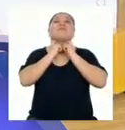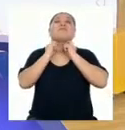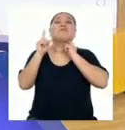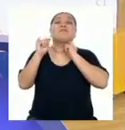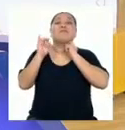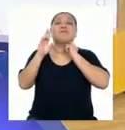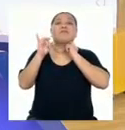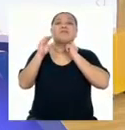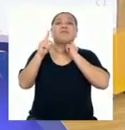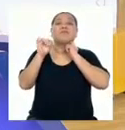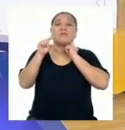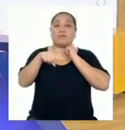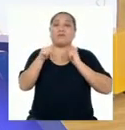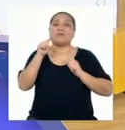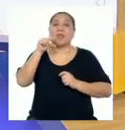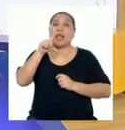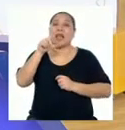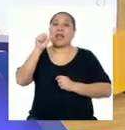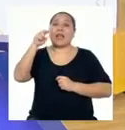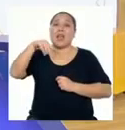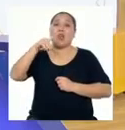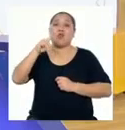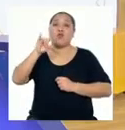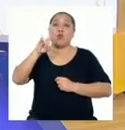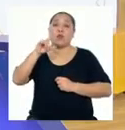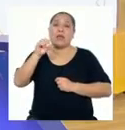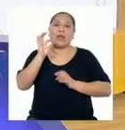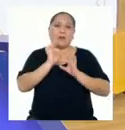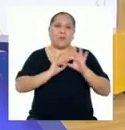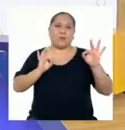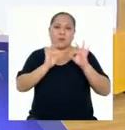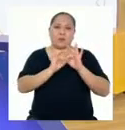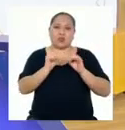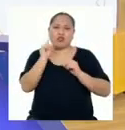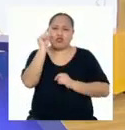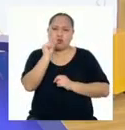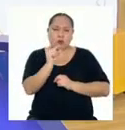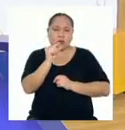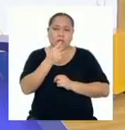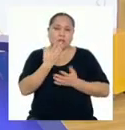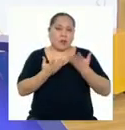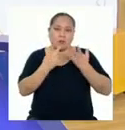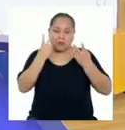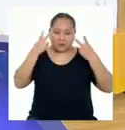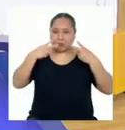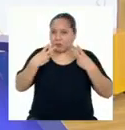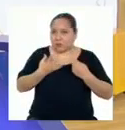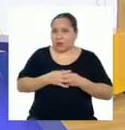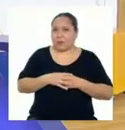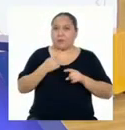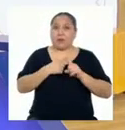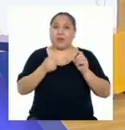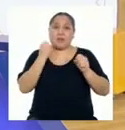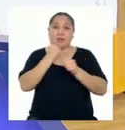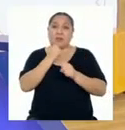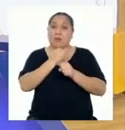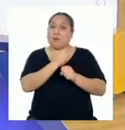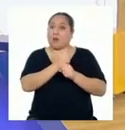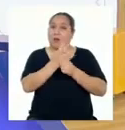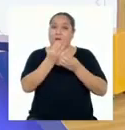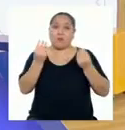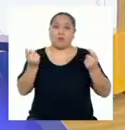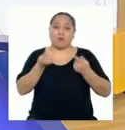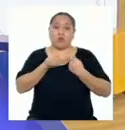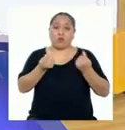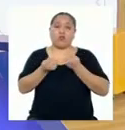glándula importantísima. Es chiquita y por eso tal vez pasa un poco desapercibida, pero lo cierto es que trabaja constantemente